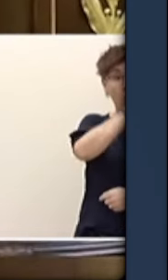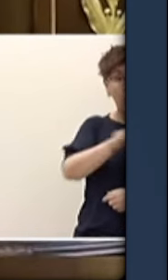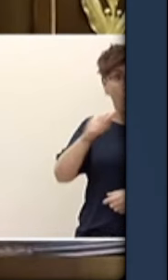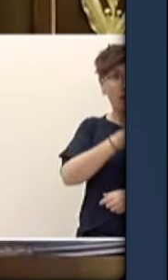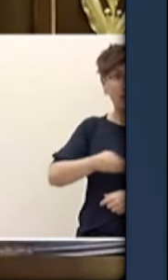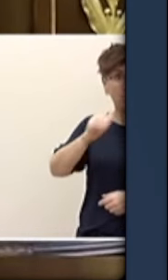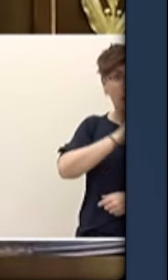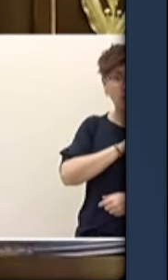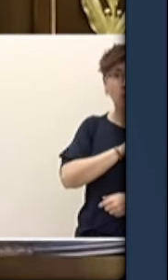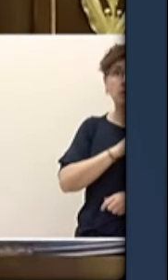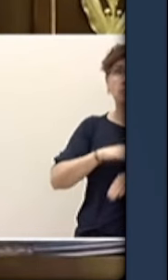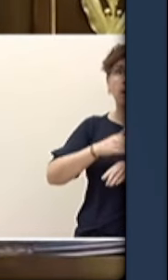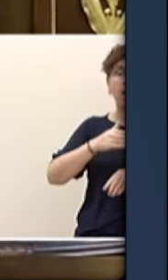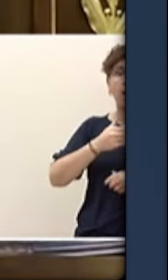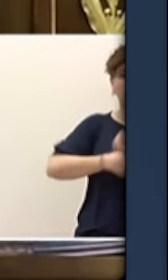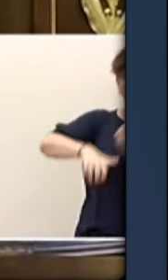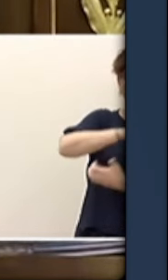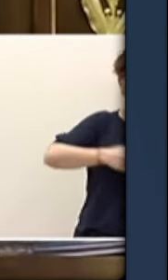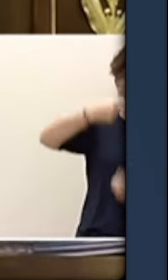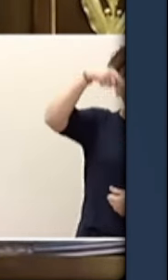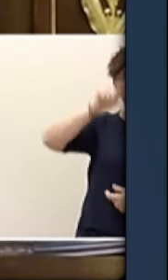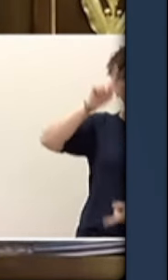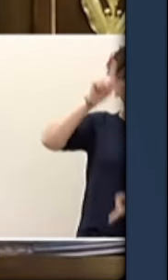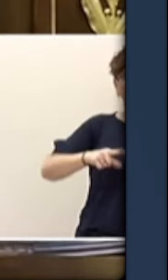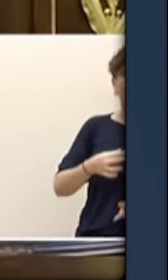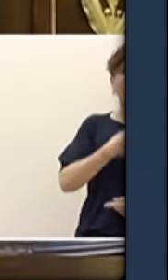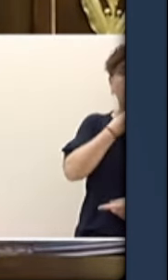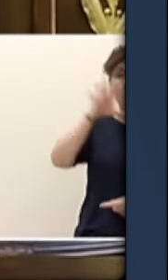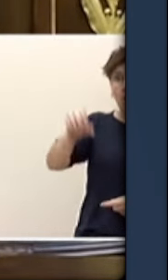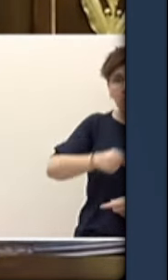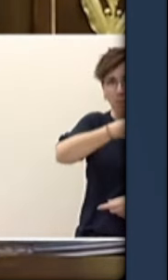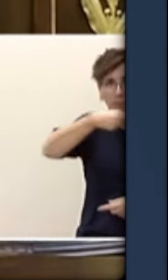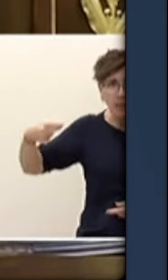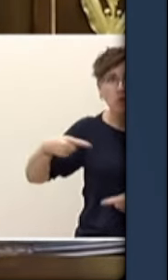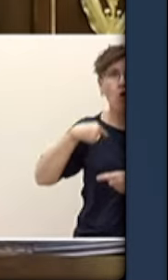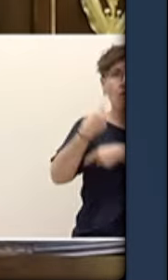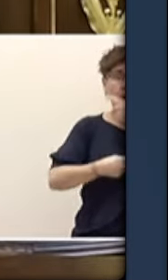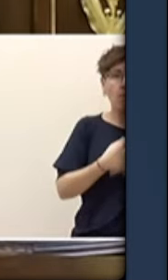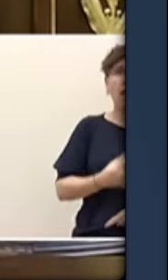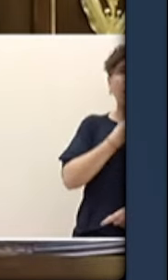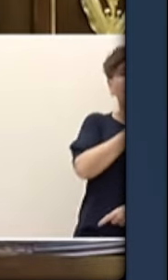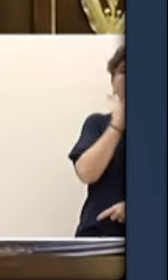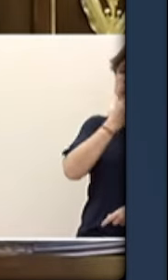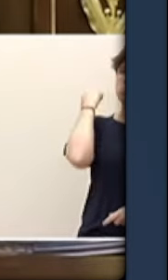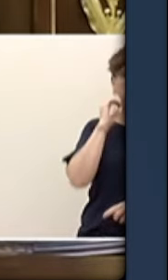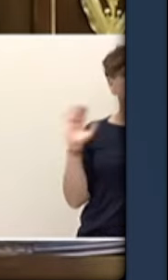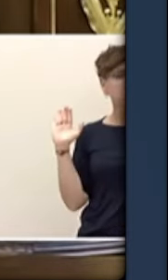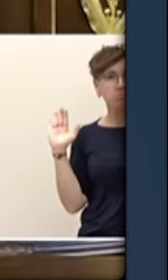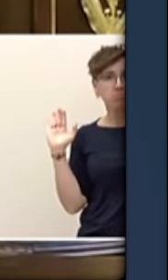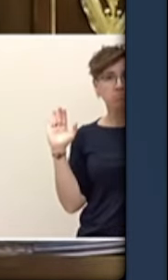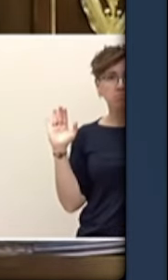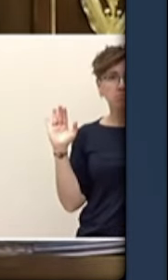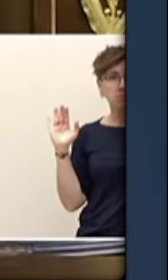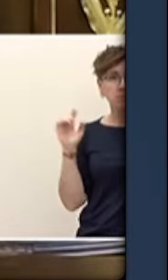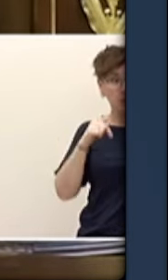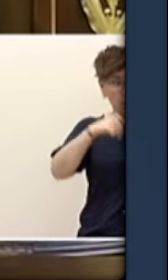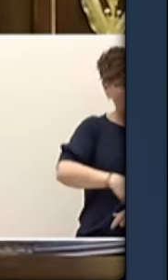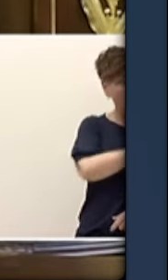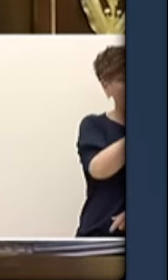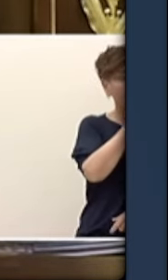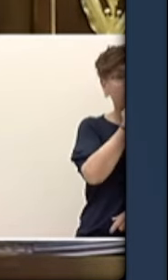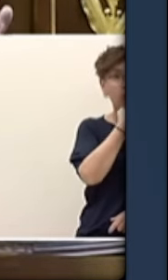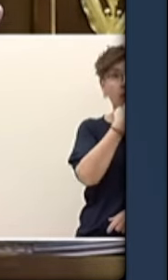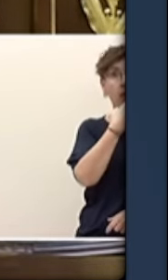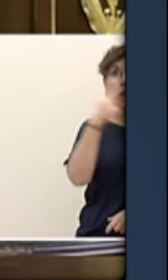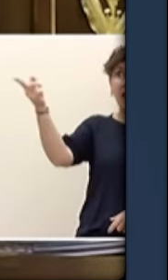y para poder formar una familia estable. También nos dicen, y lo ha dicho hoy, que vienen a pagarnos las pensiones. A la autócrata